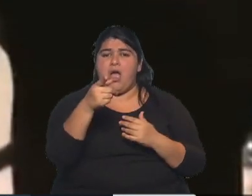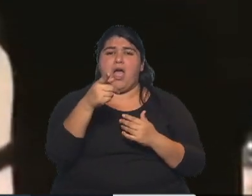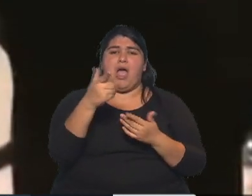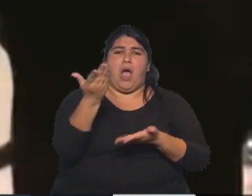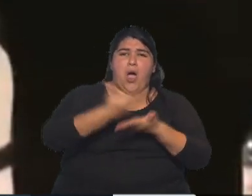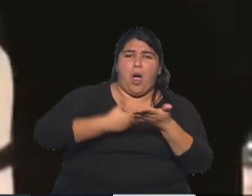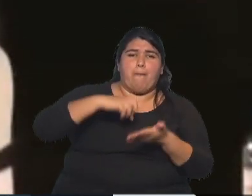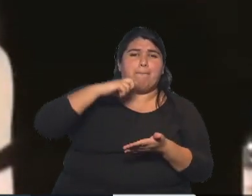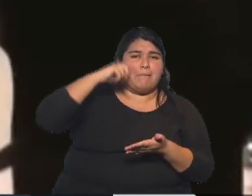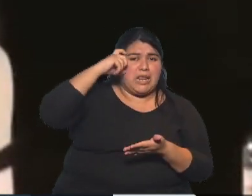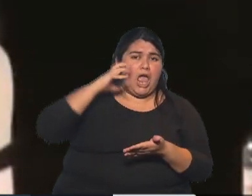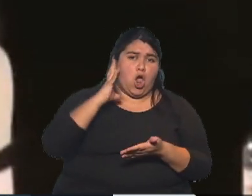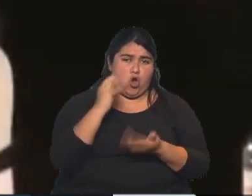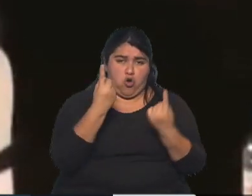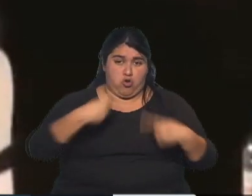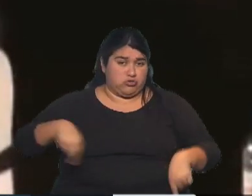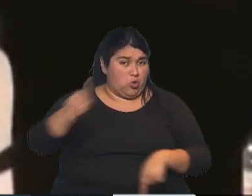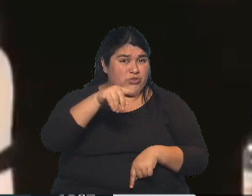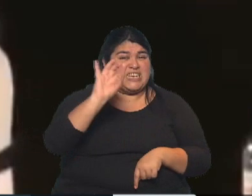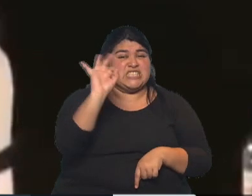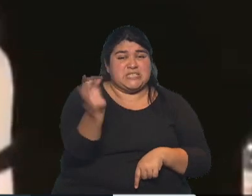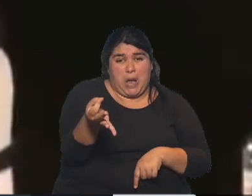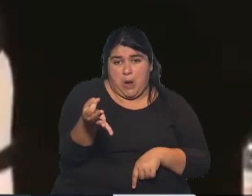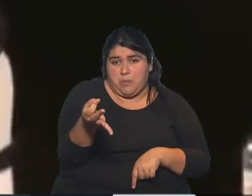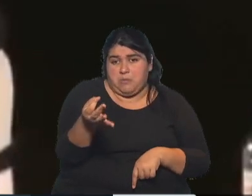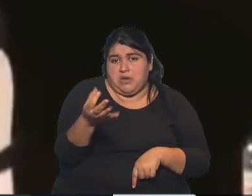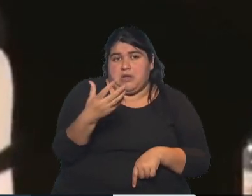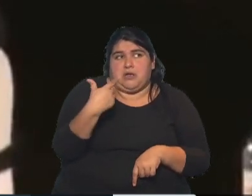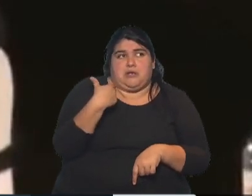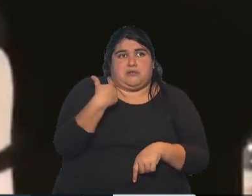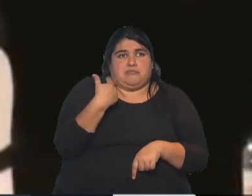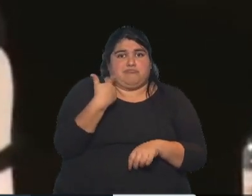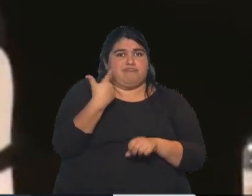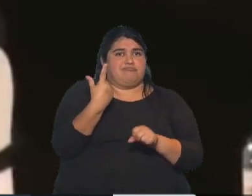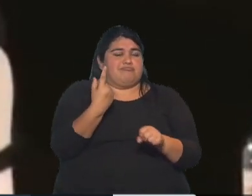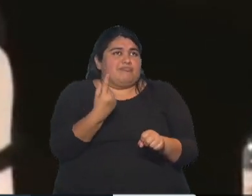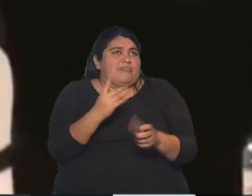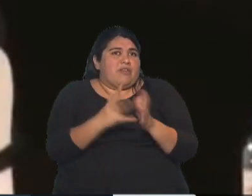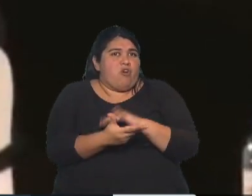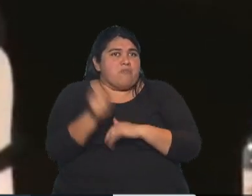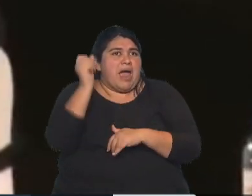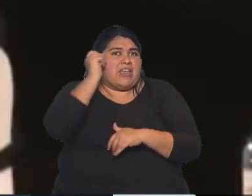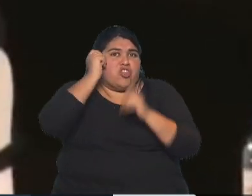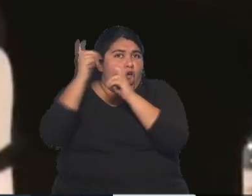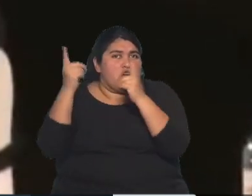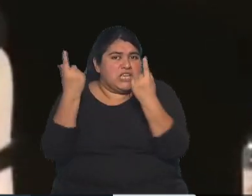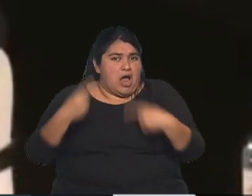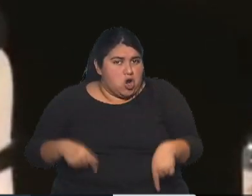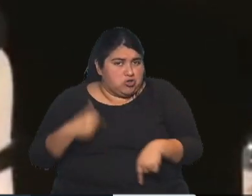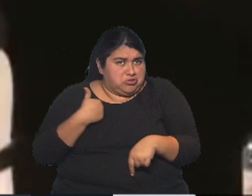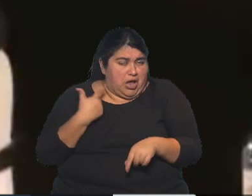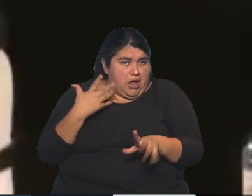nada por el estilo. En este caso, ustedes saben, puede ser que no simpatice con la parte de la ideología, pero respeto